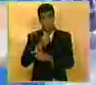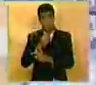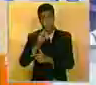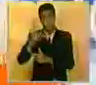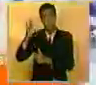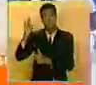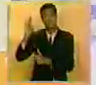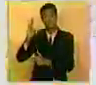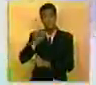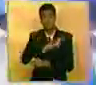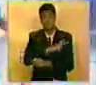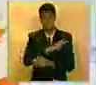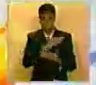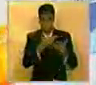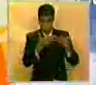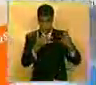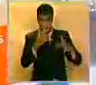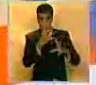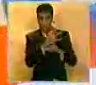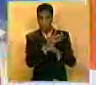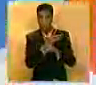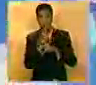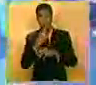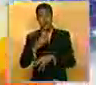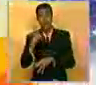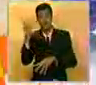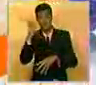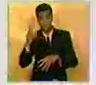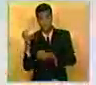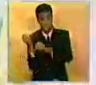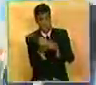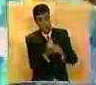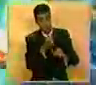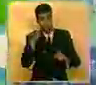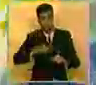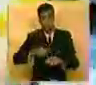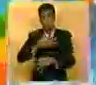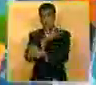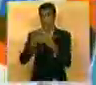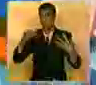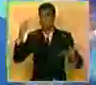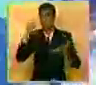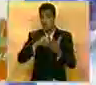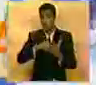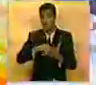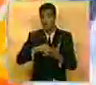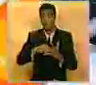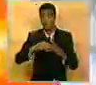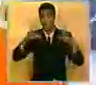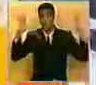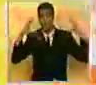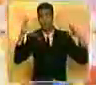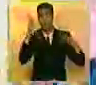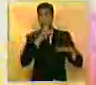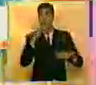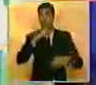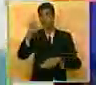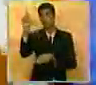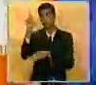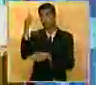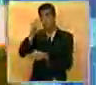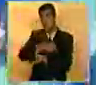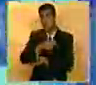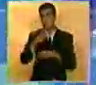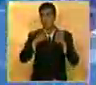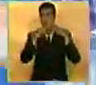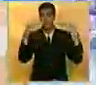de las siete, Benevisión está trayendo todas las incidencias del segundo de la gran final entre los Tigres Aragua y los Cardenales del Ara, desde aquí, desde